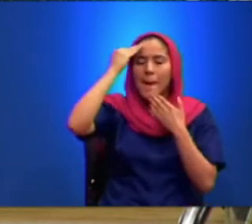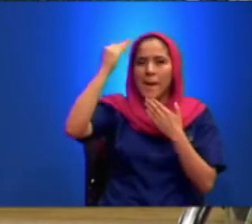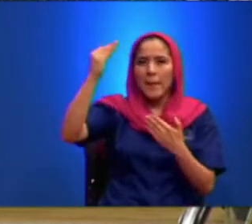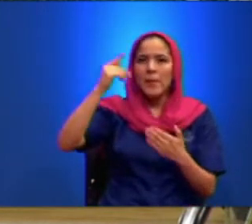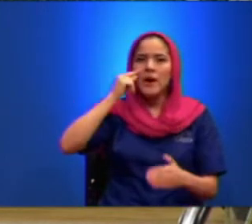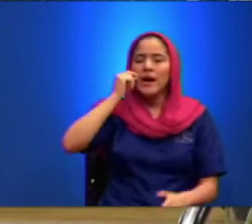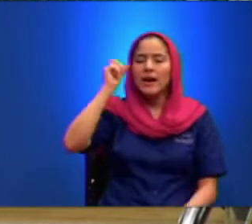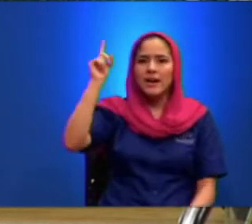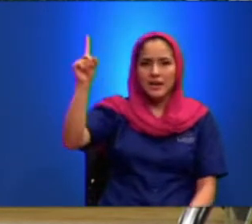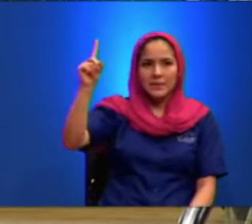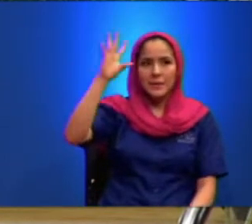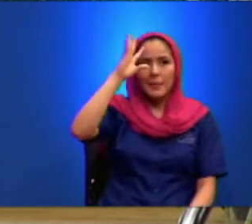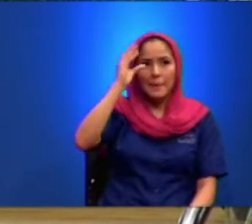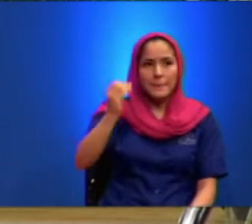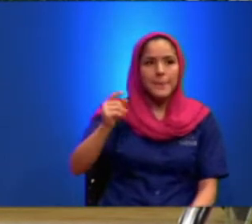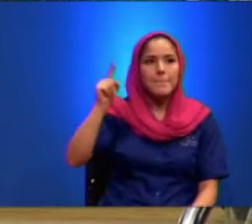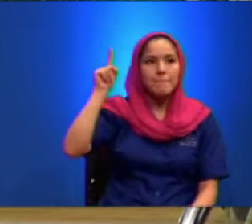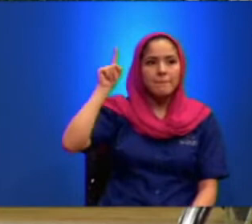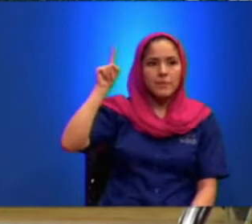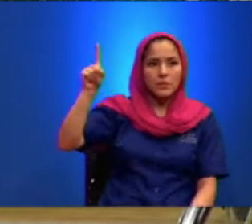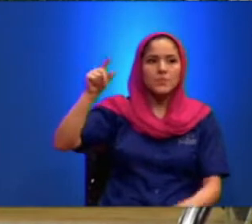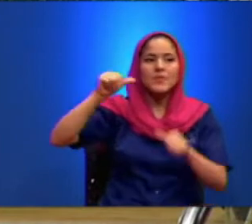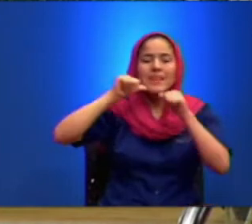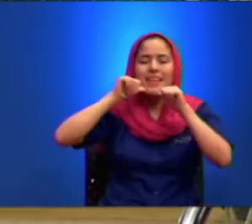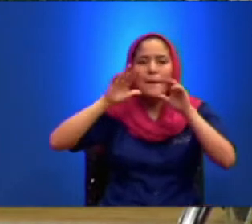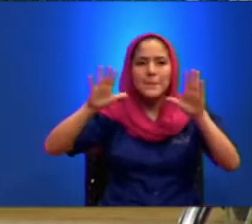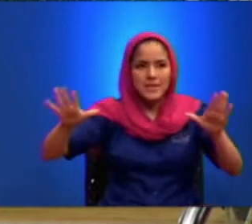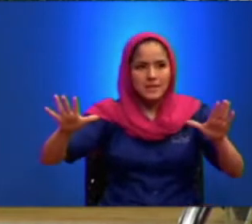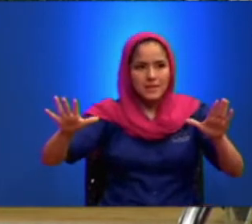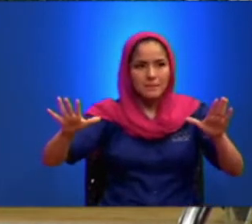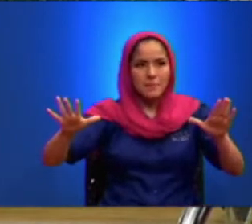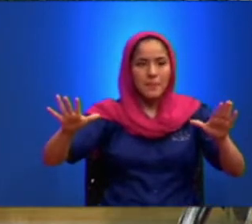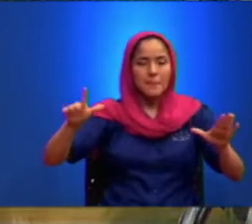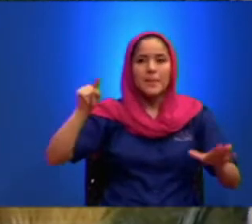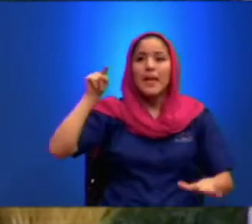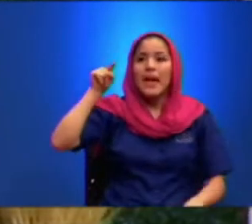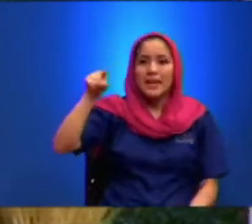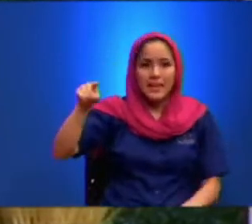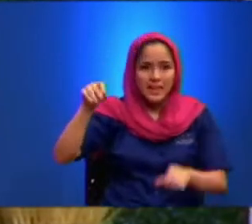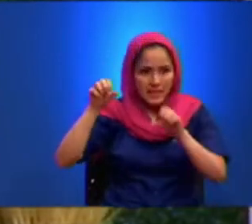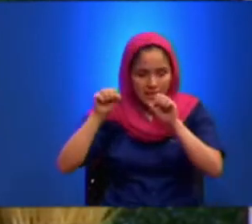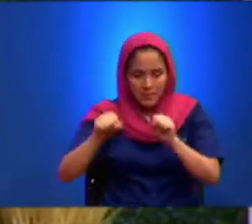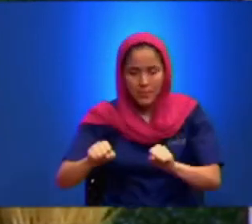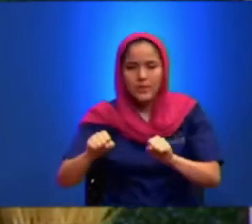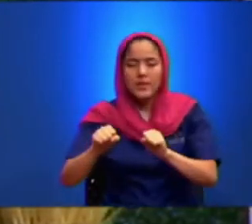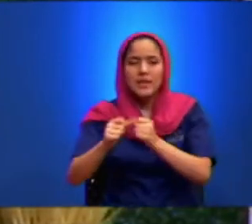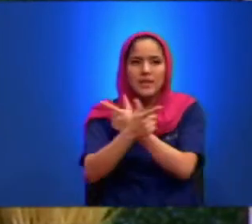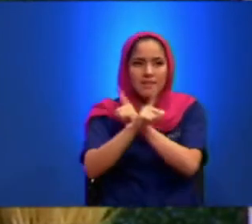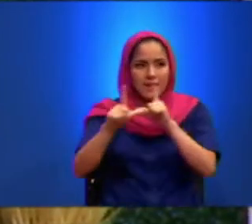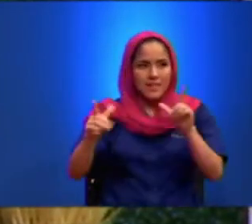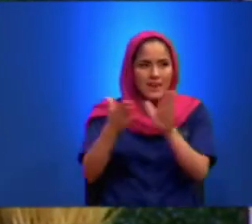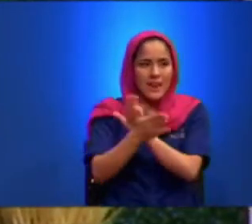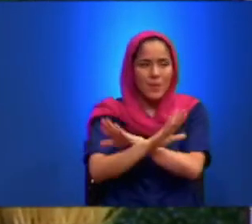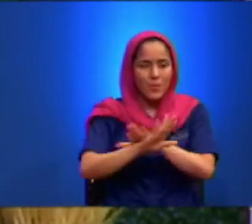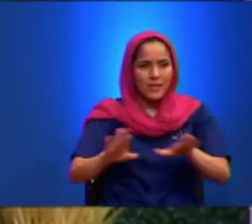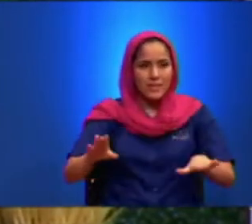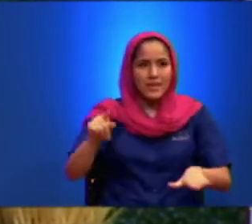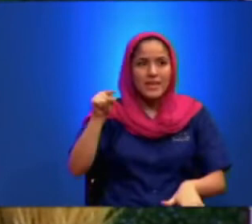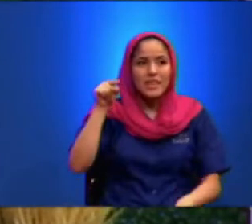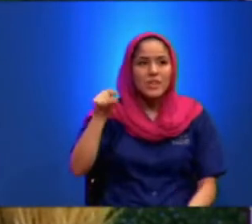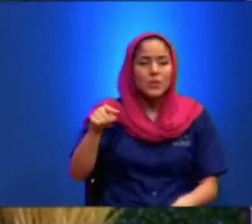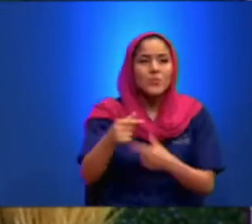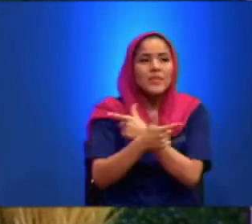Porque Aún Clamaste En El Getsemaní Aquel Que Te Podía Librar De La Muerte Y Fuiste Librado